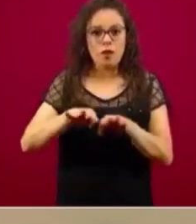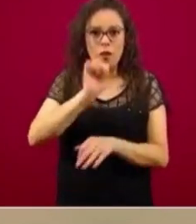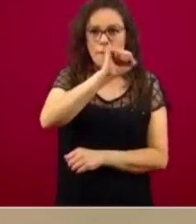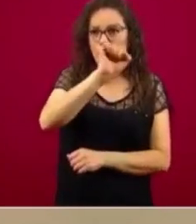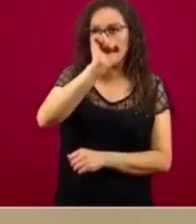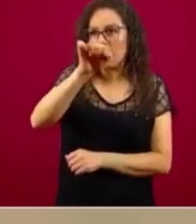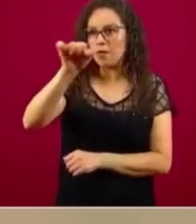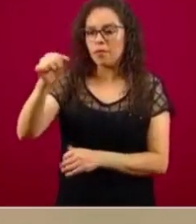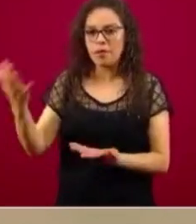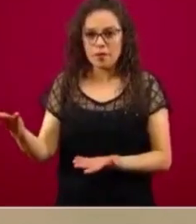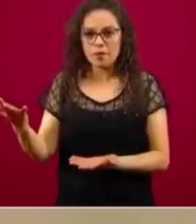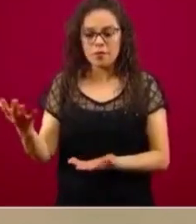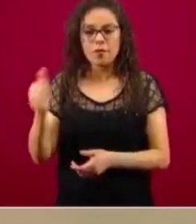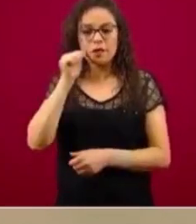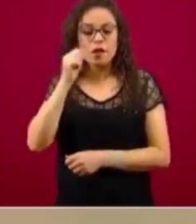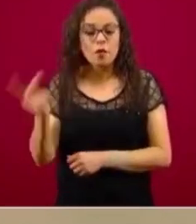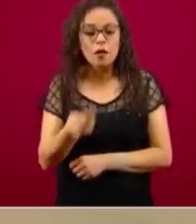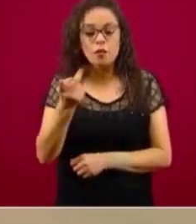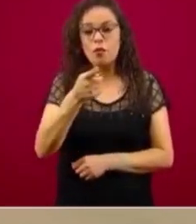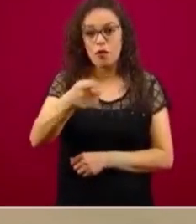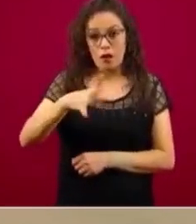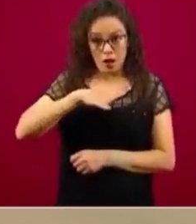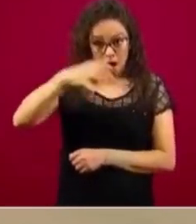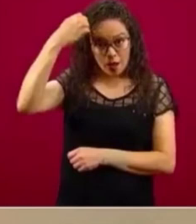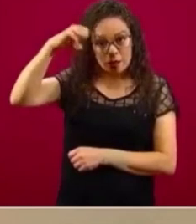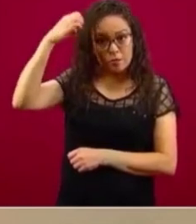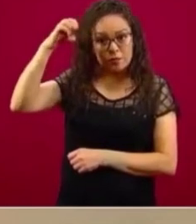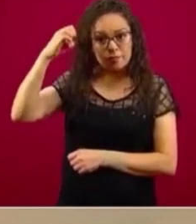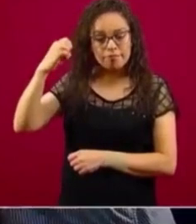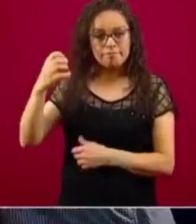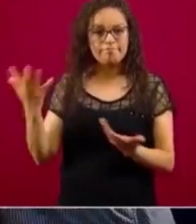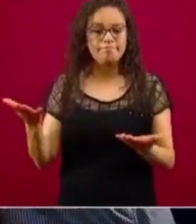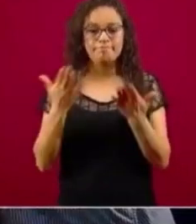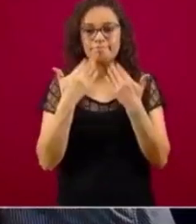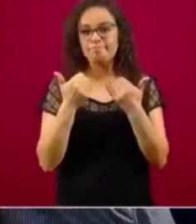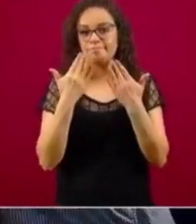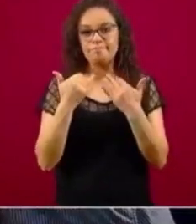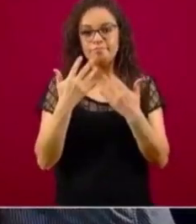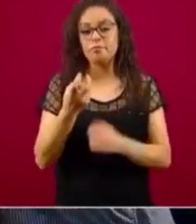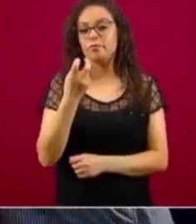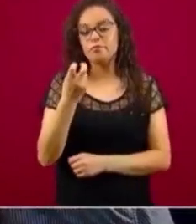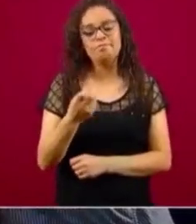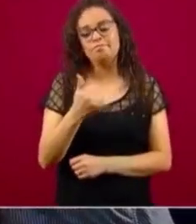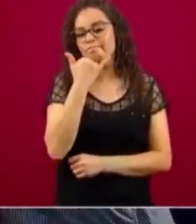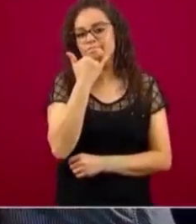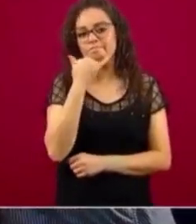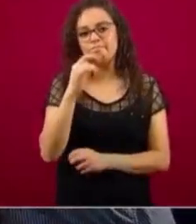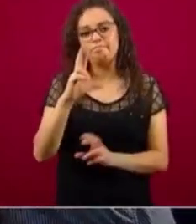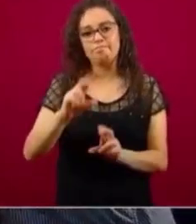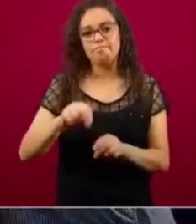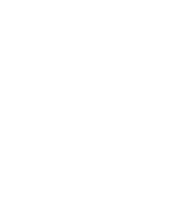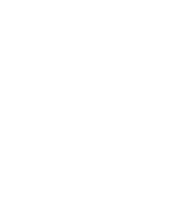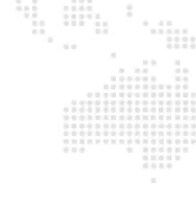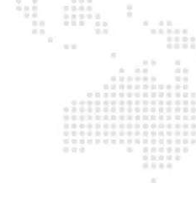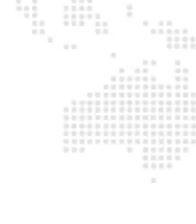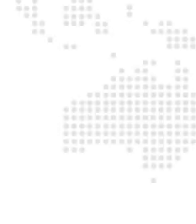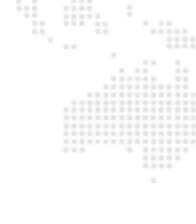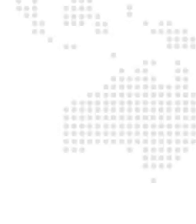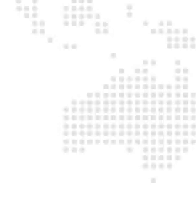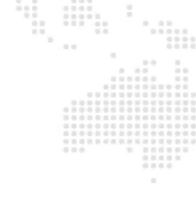les dicen cuál es tu experiencia laboral, cuál es tu experiencia. Entonces, no tienen experiencia y por eso no los contratan.